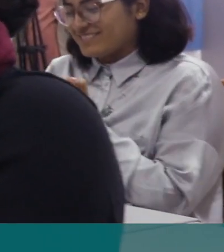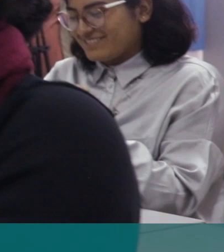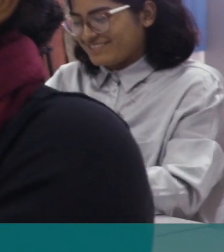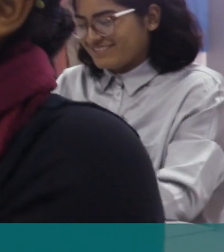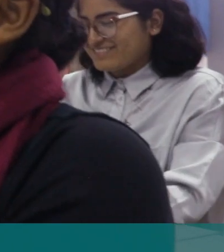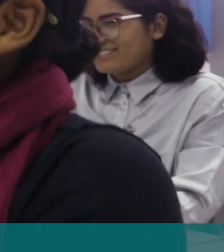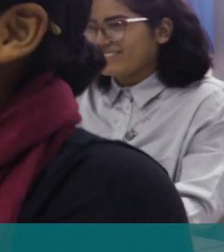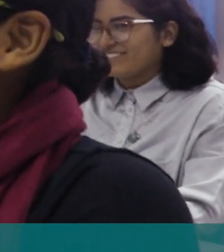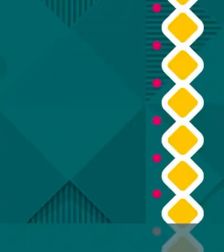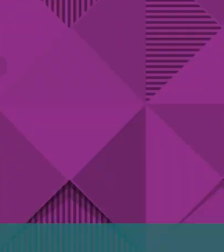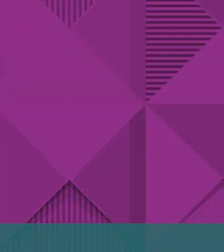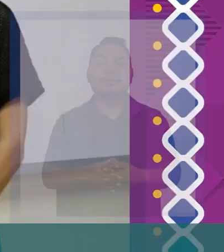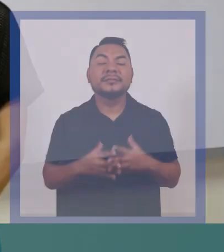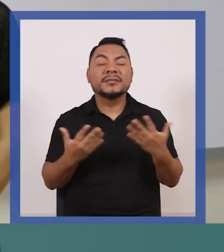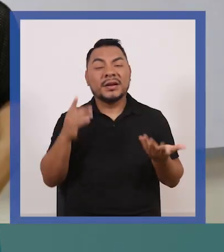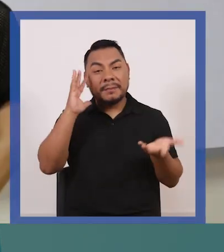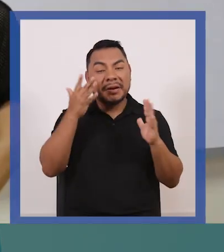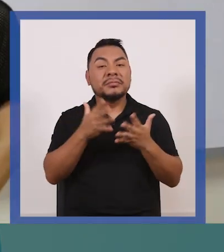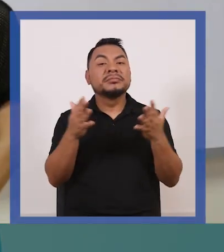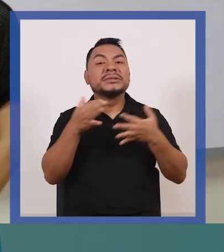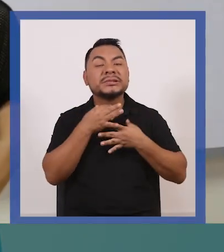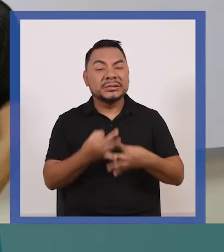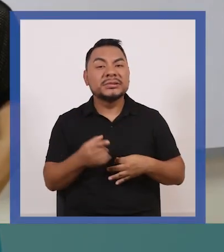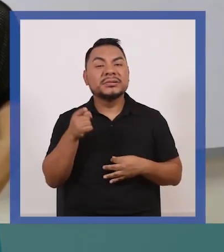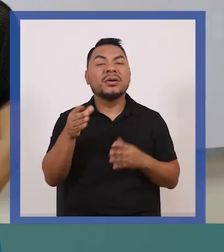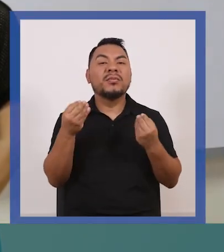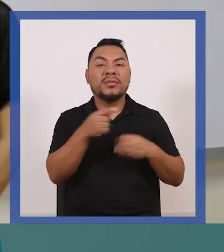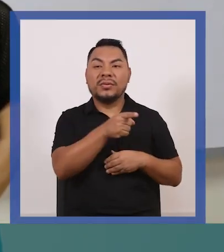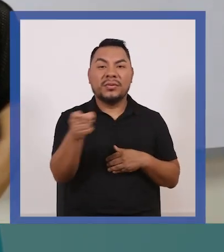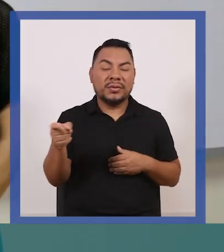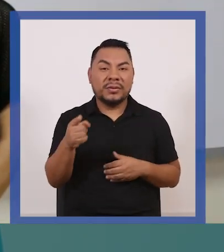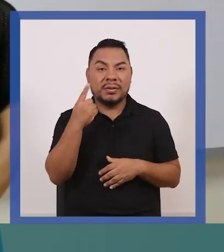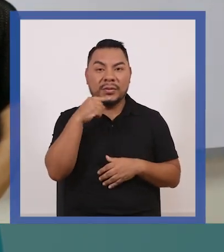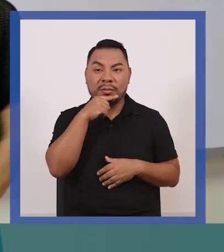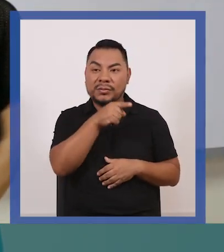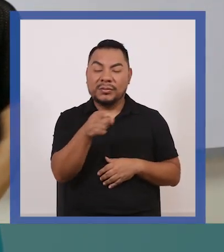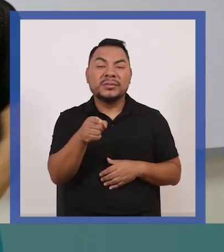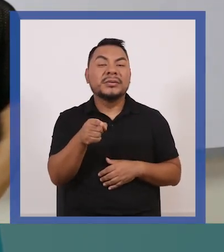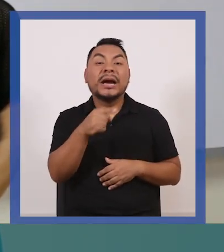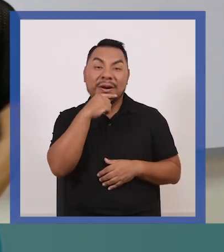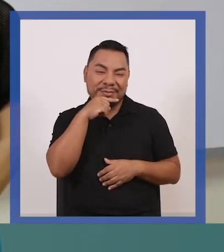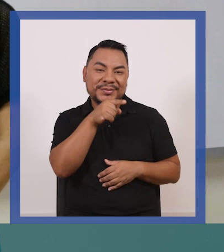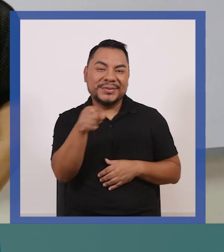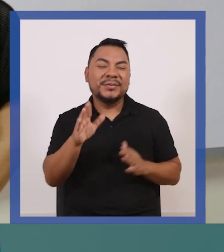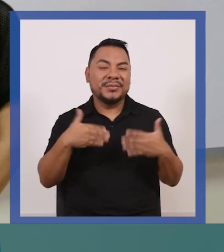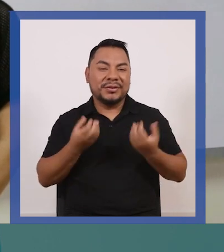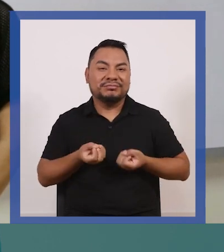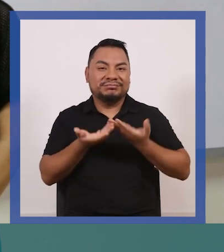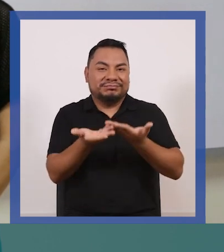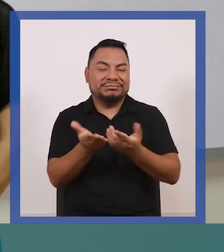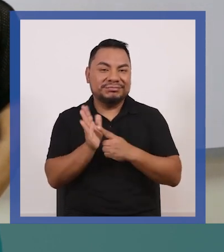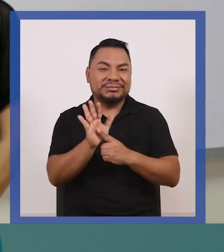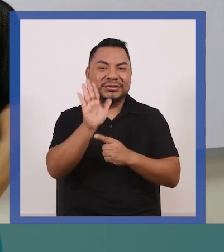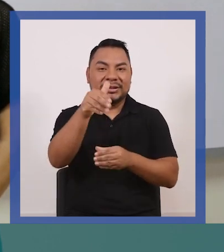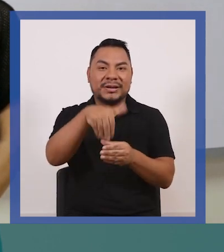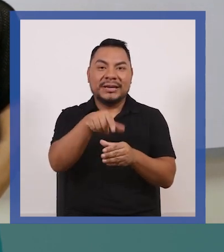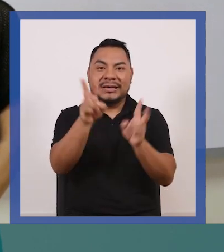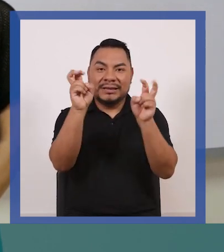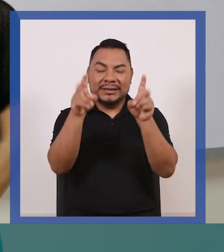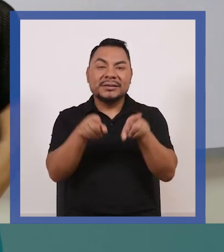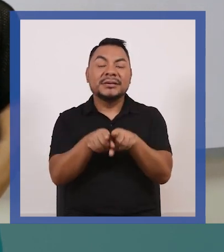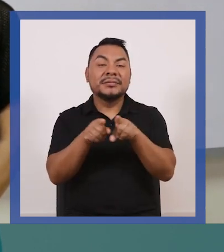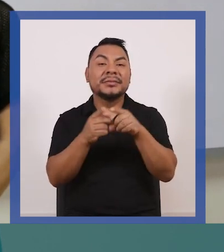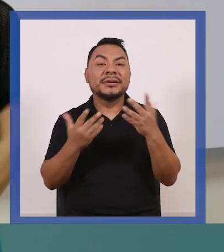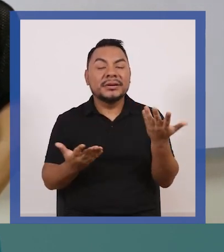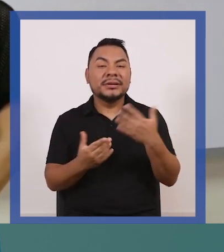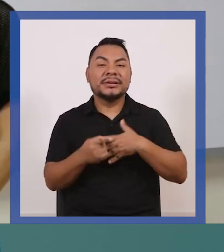planta. Me parece bastante interesante cómo las chicas se han podido expresar sobre este